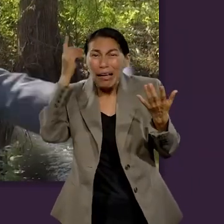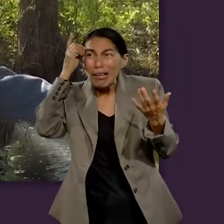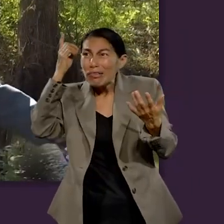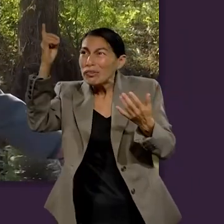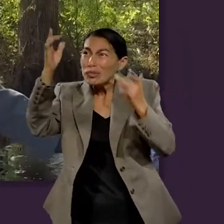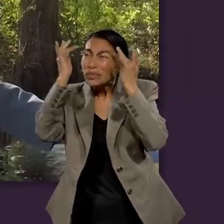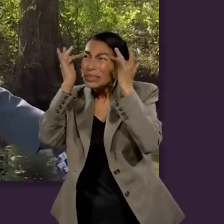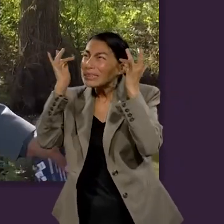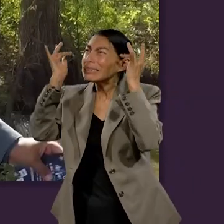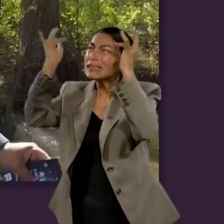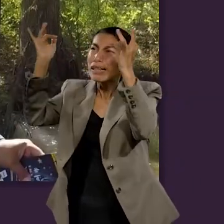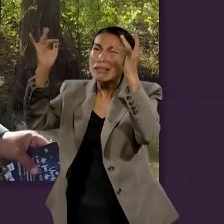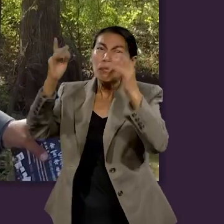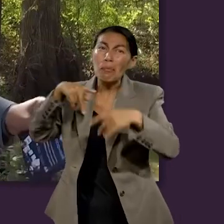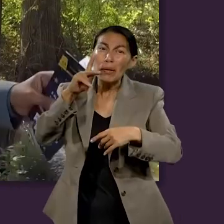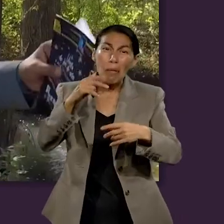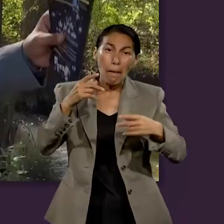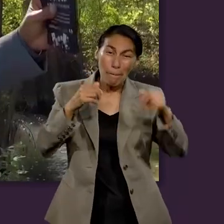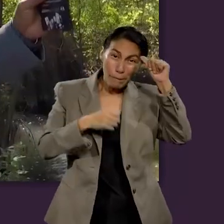pecados de todo mundo.